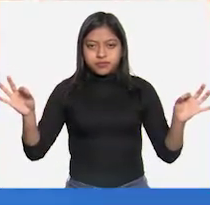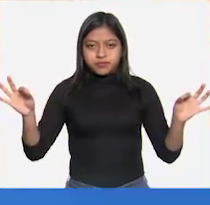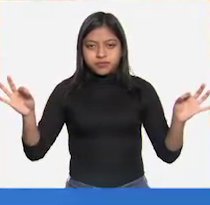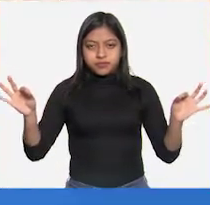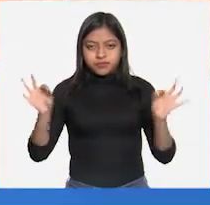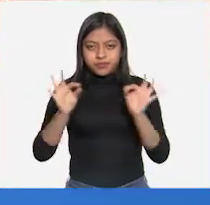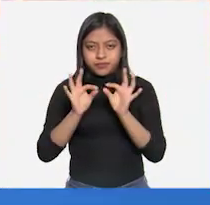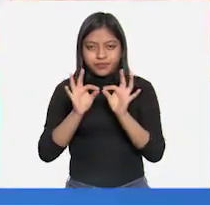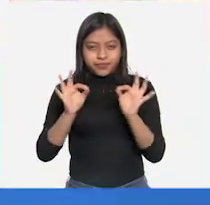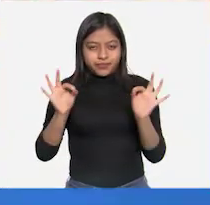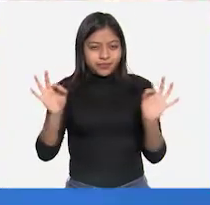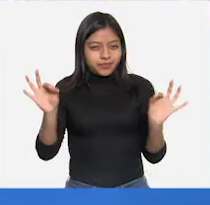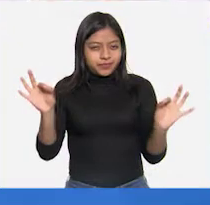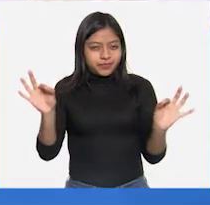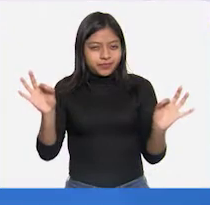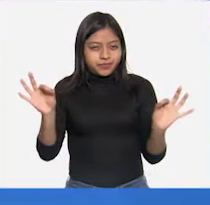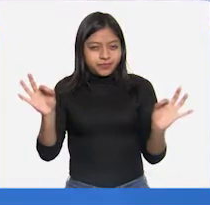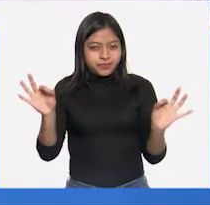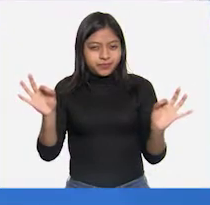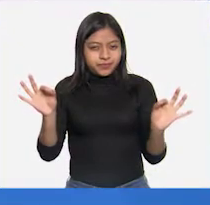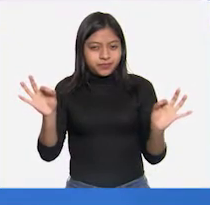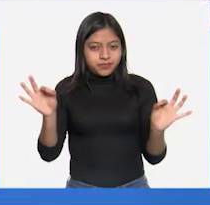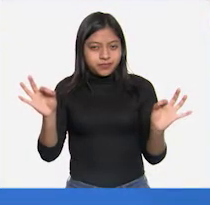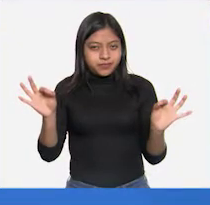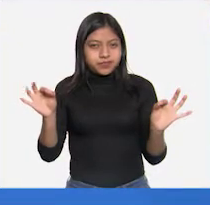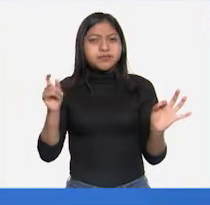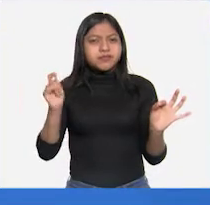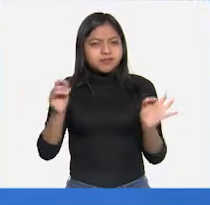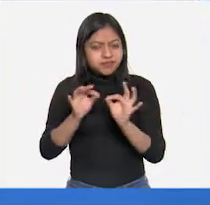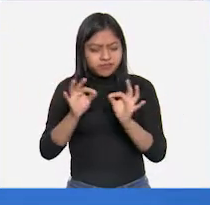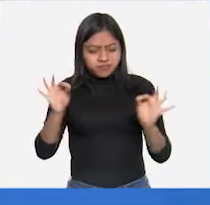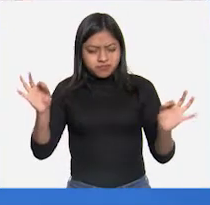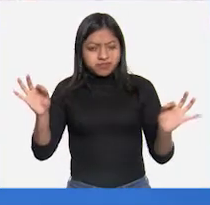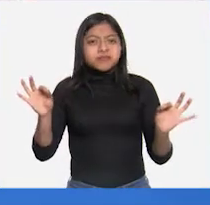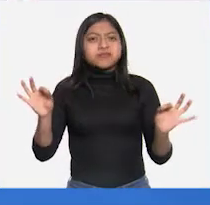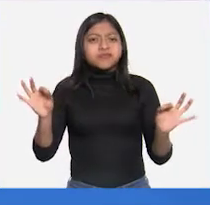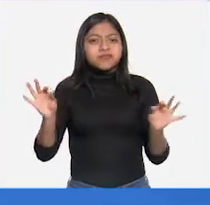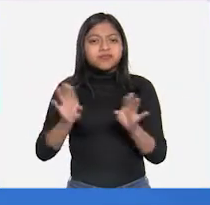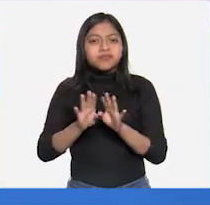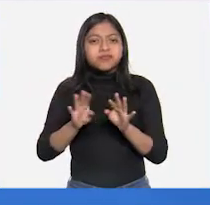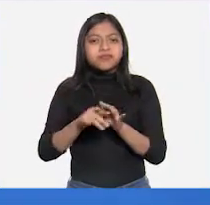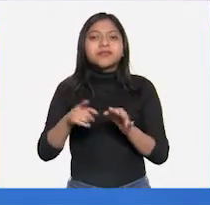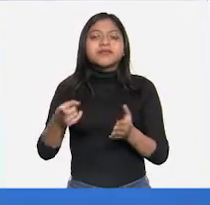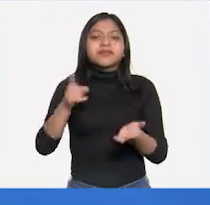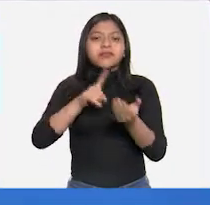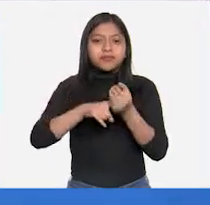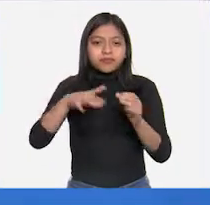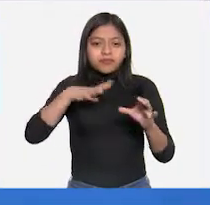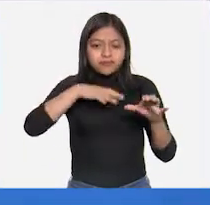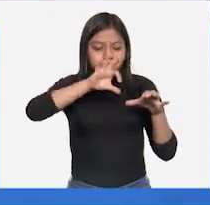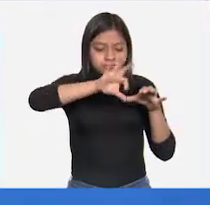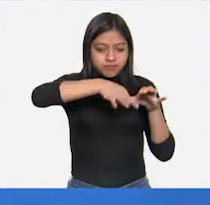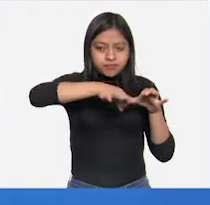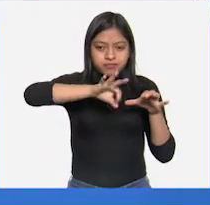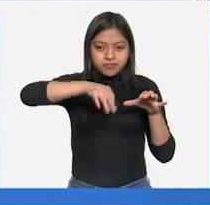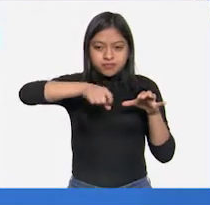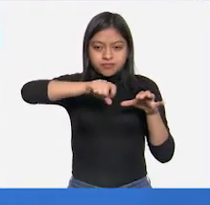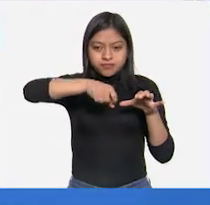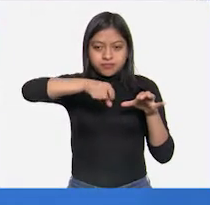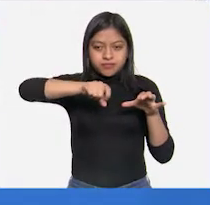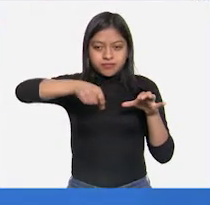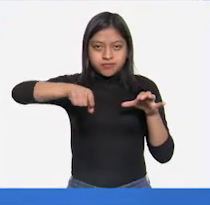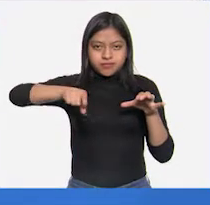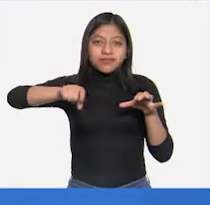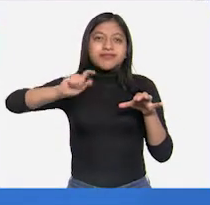Fíjense con lo que pasa con esta liga. Como tiene las rondanas... Que sería más